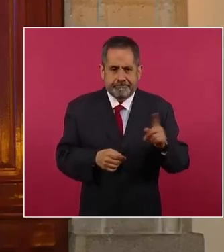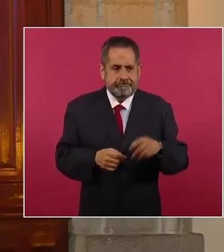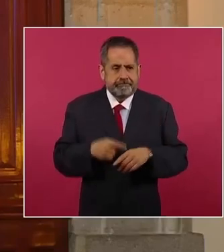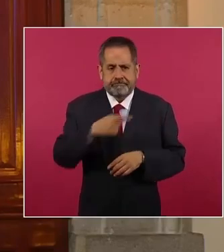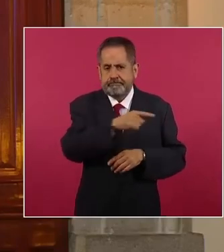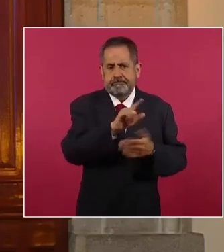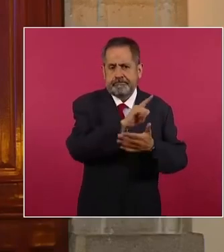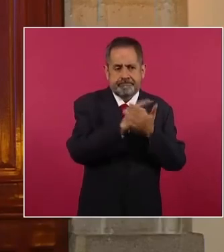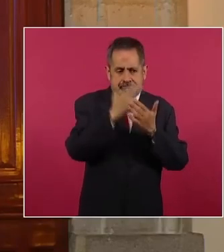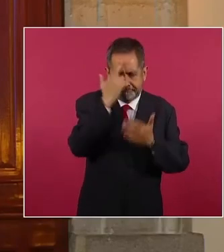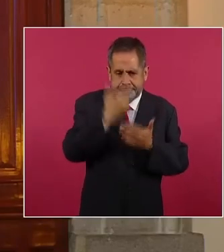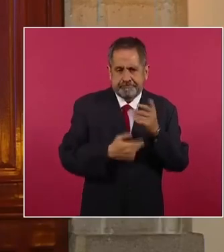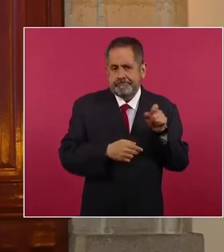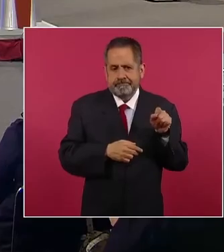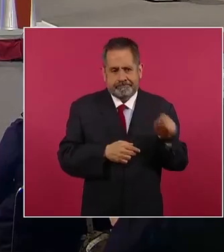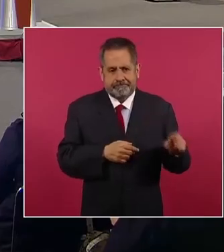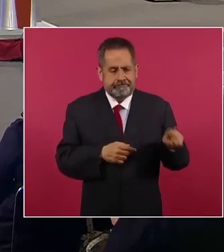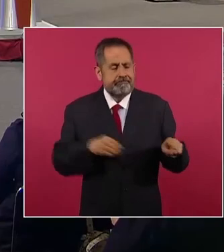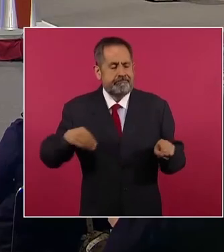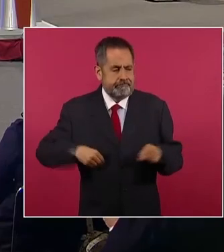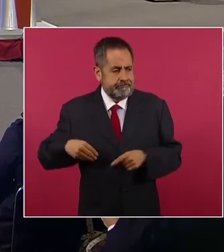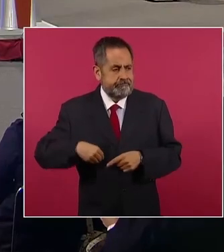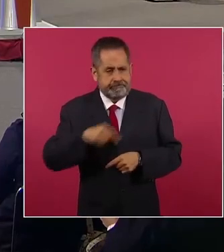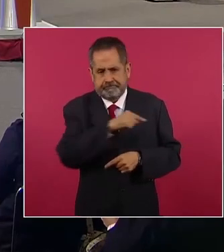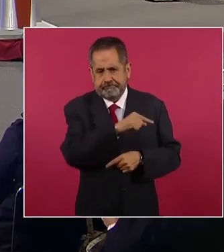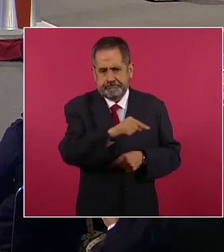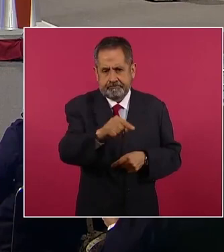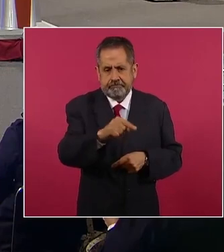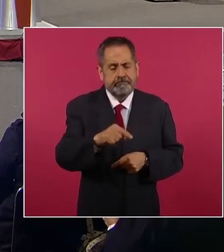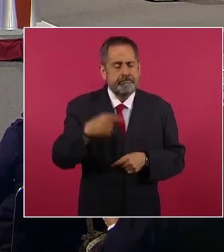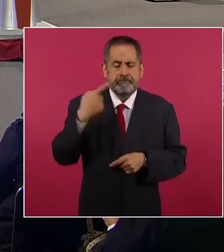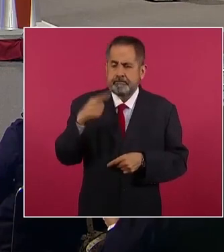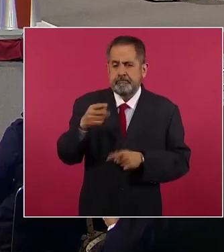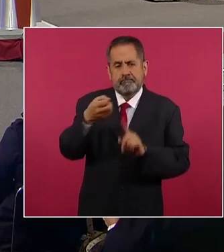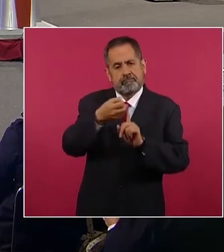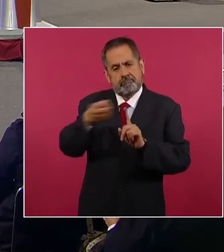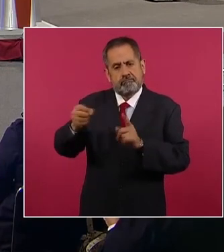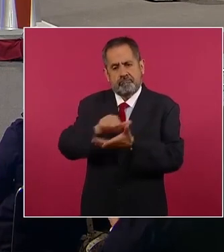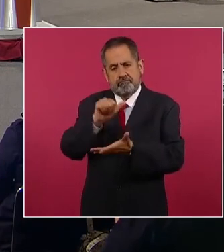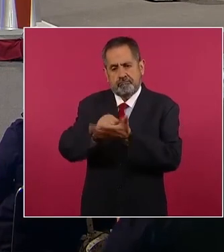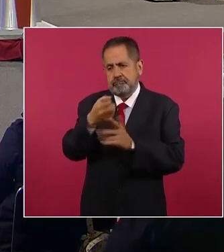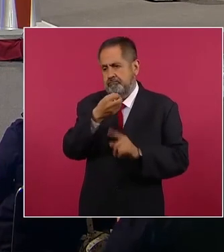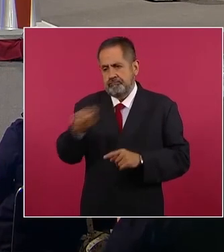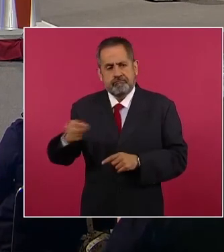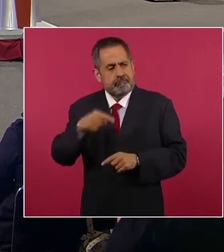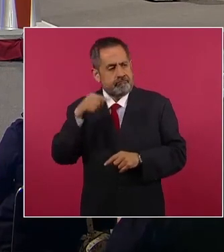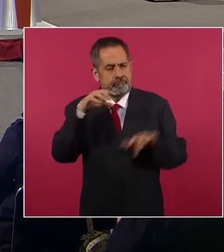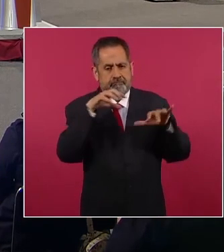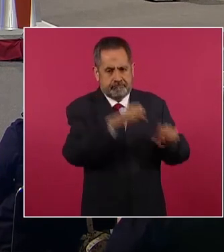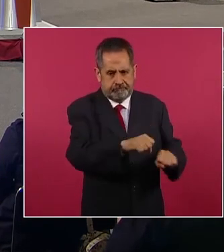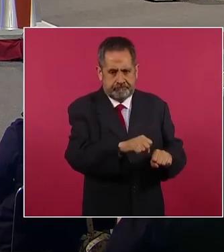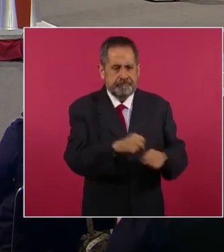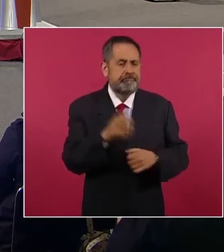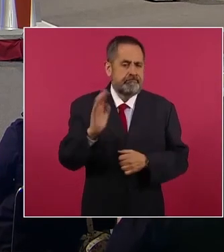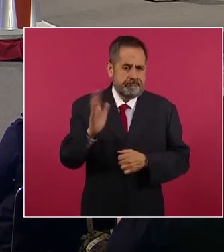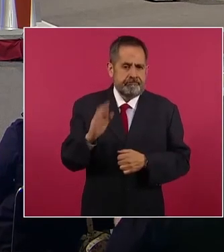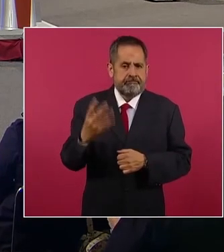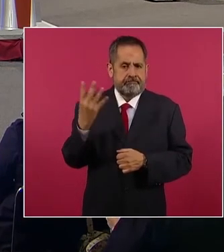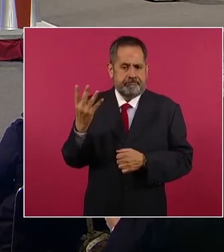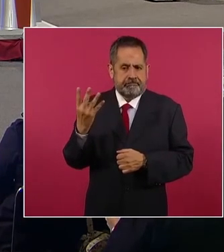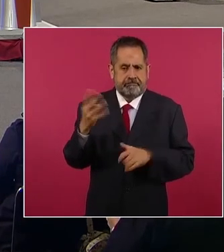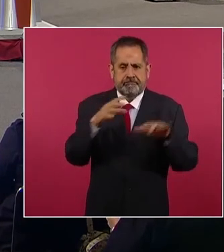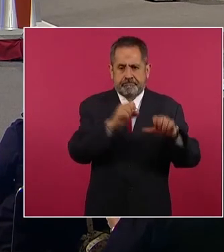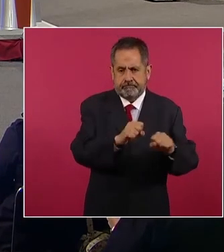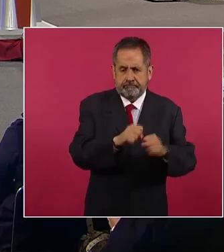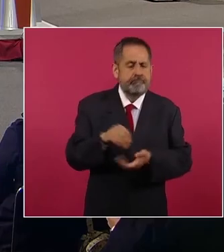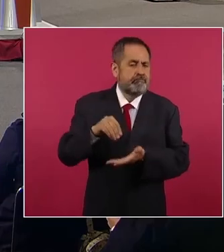actos delictivos de carácter culposa y se giraron las órdenes de aprehensión y ya hay cuatro detenciones. Se